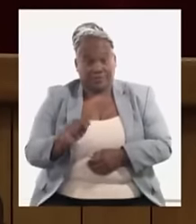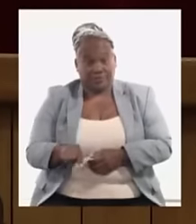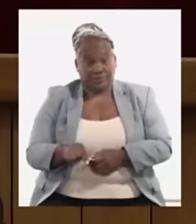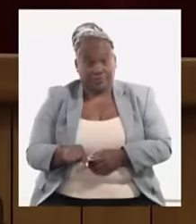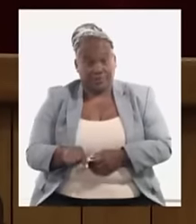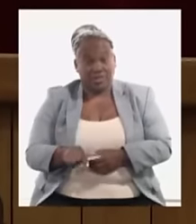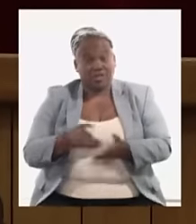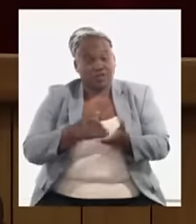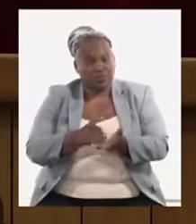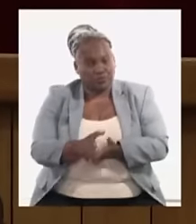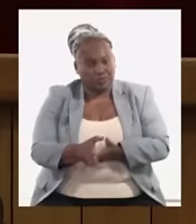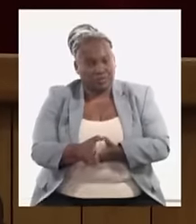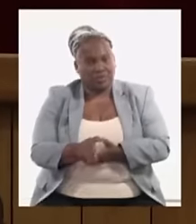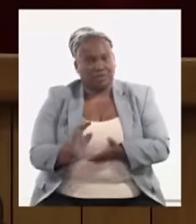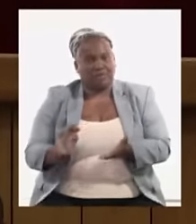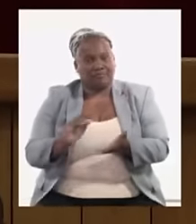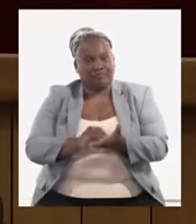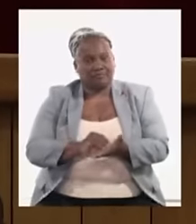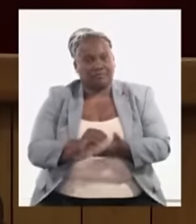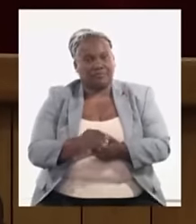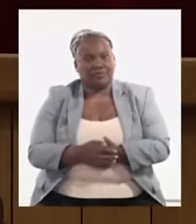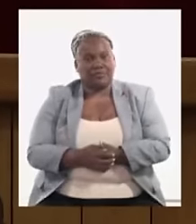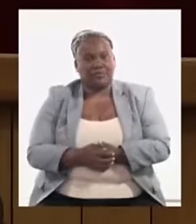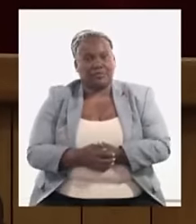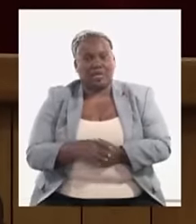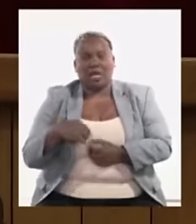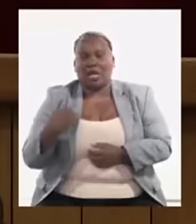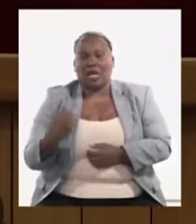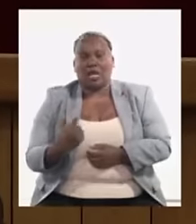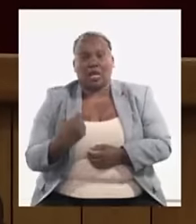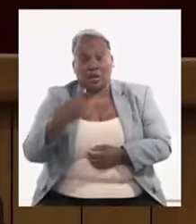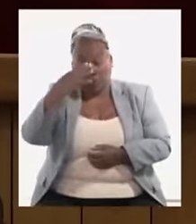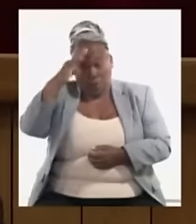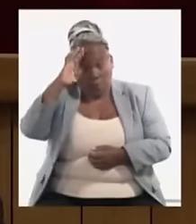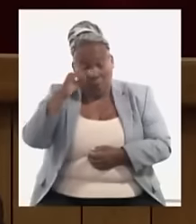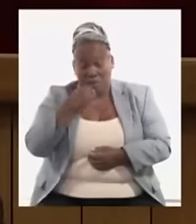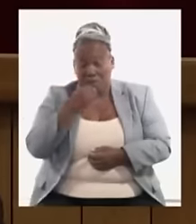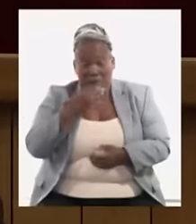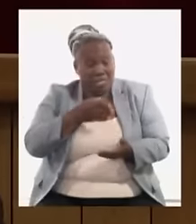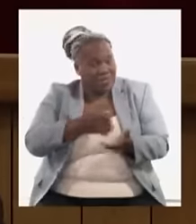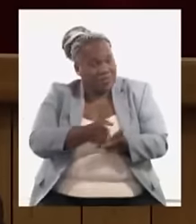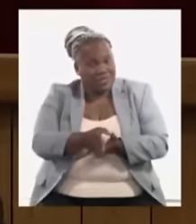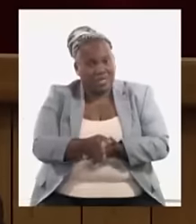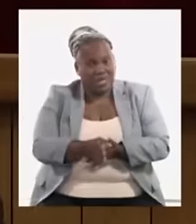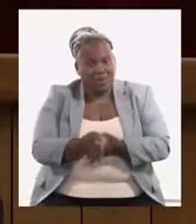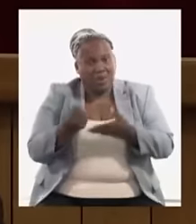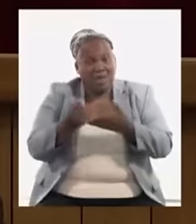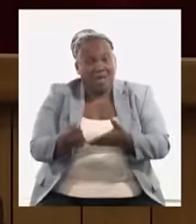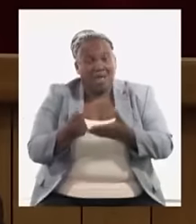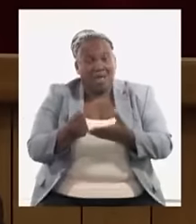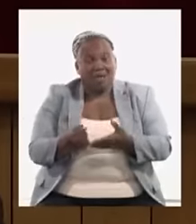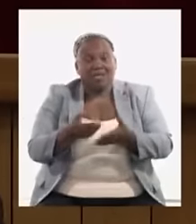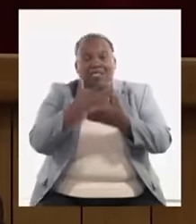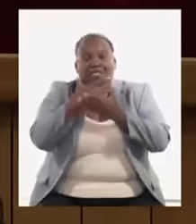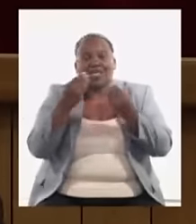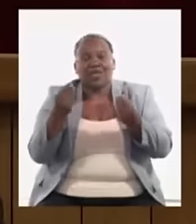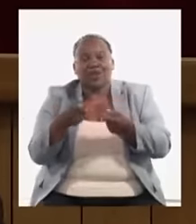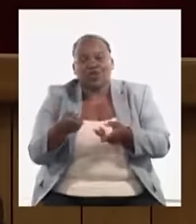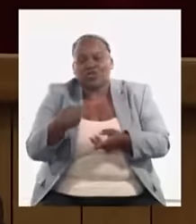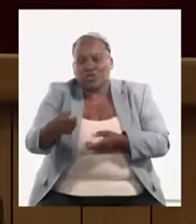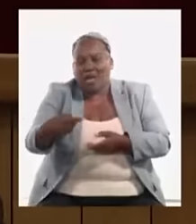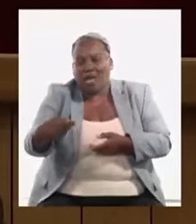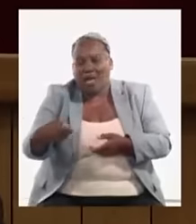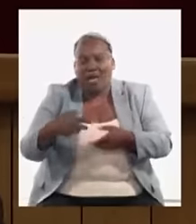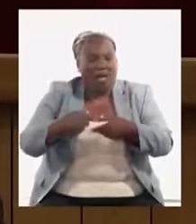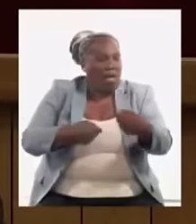implementando pero nosotros no podemos seguir subsidiando el derroche en cuanto al